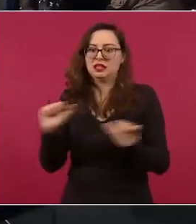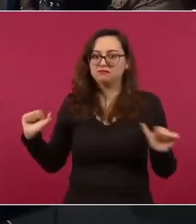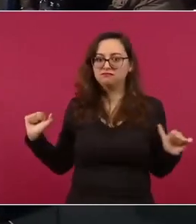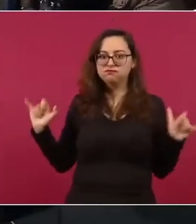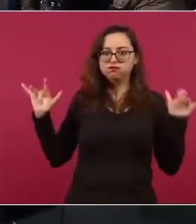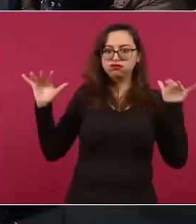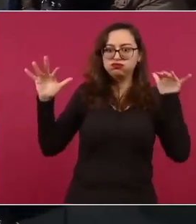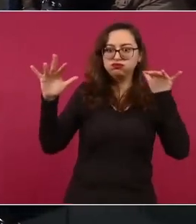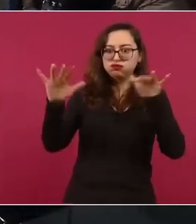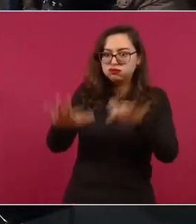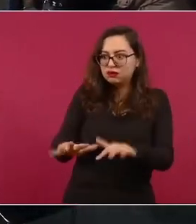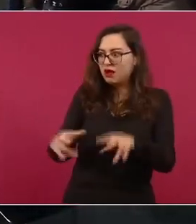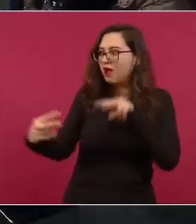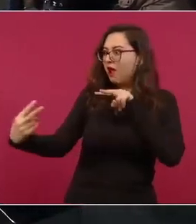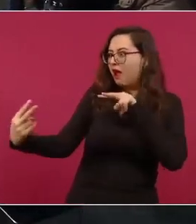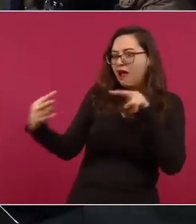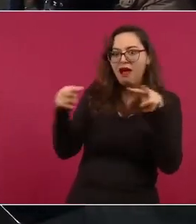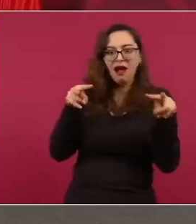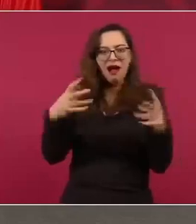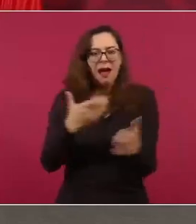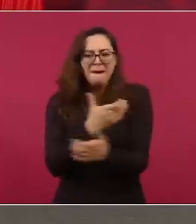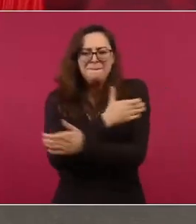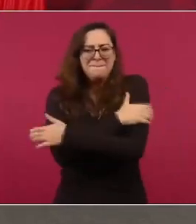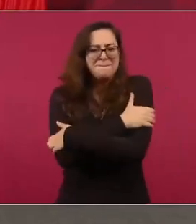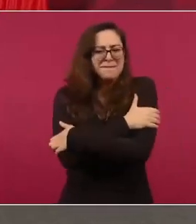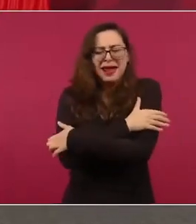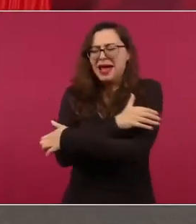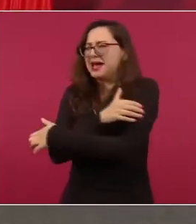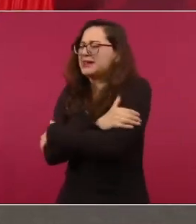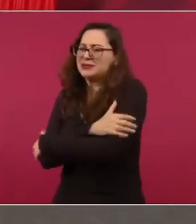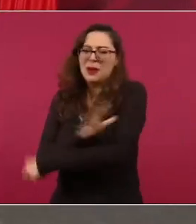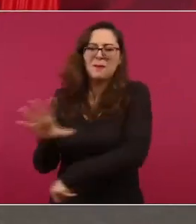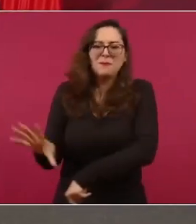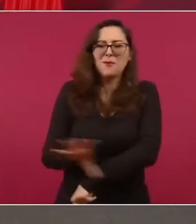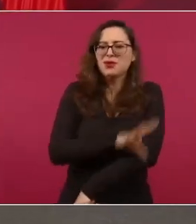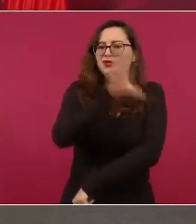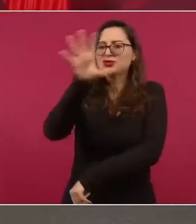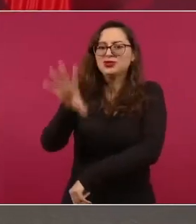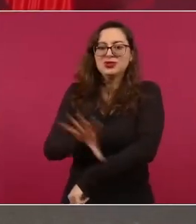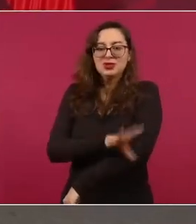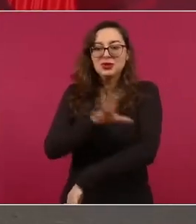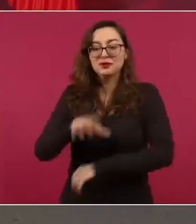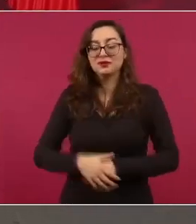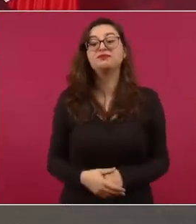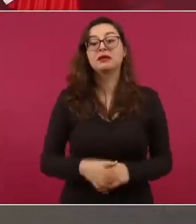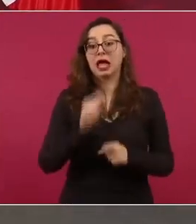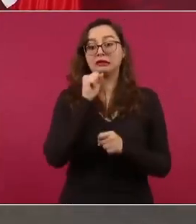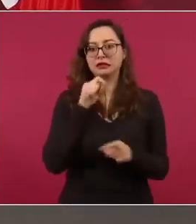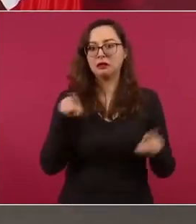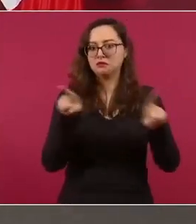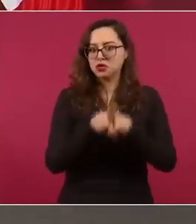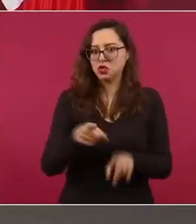una movilización. Y nosotros estábamos también muy hamburguesados.